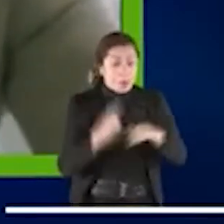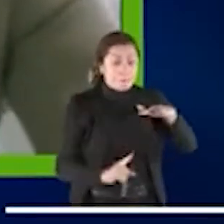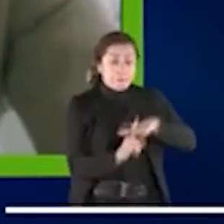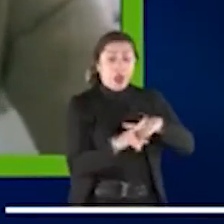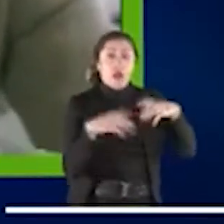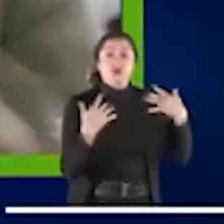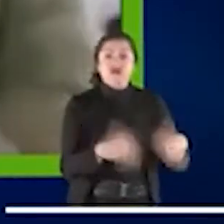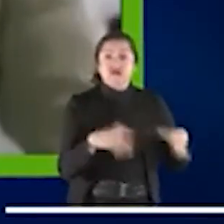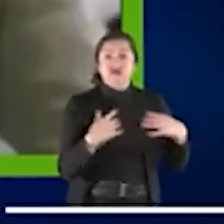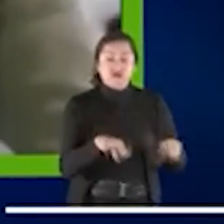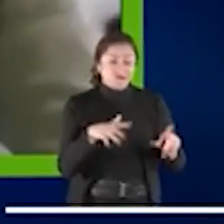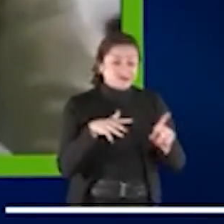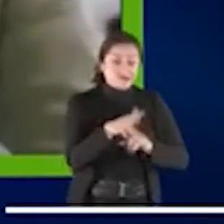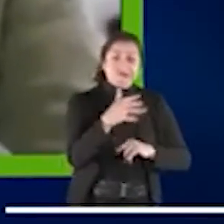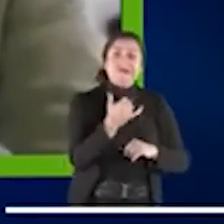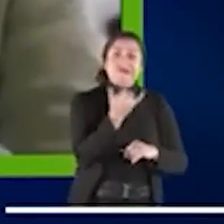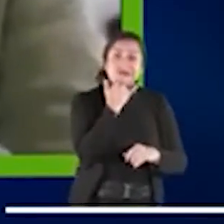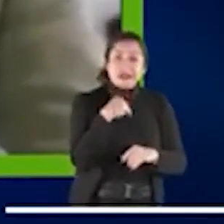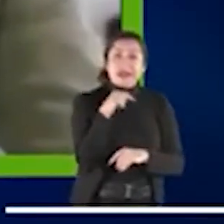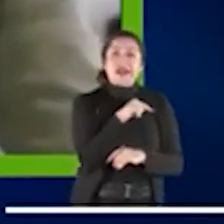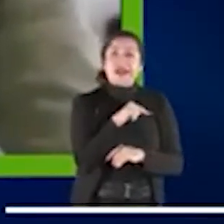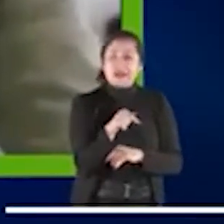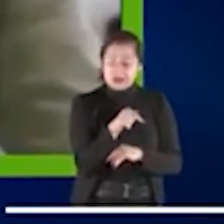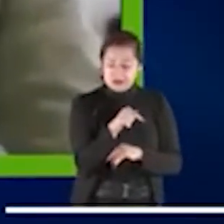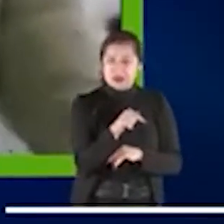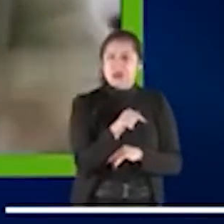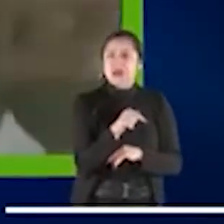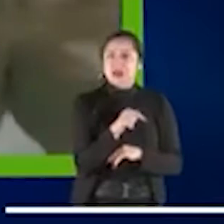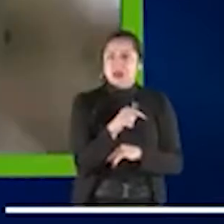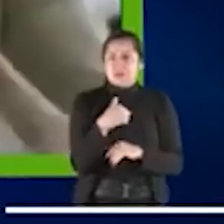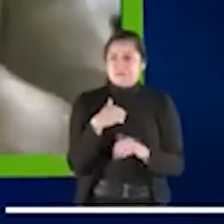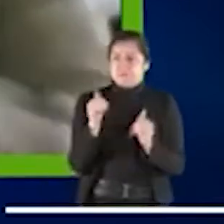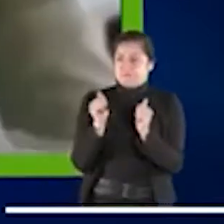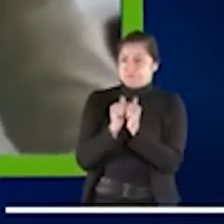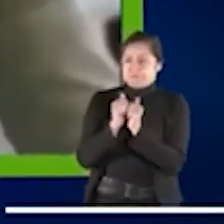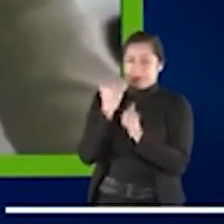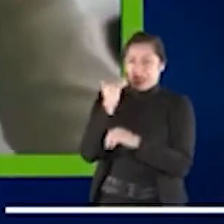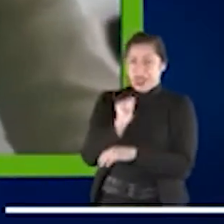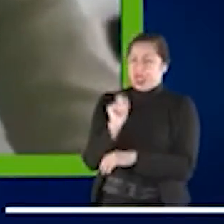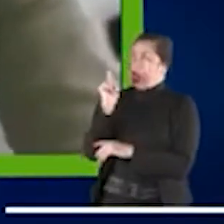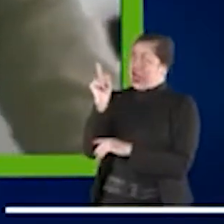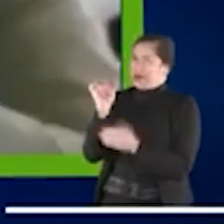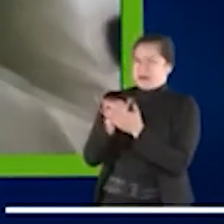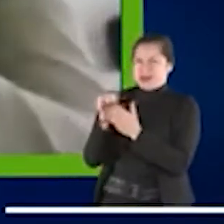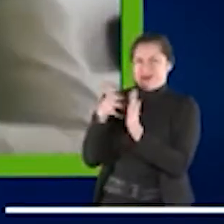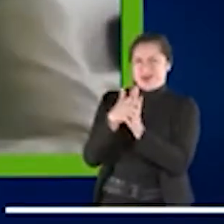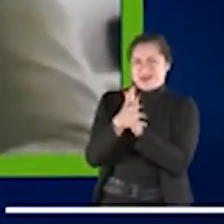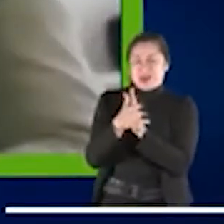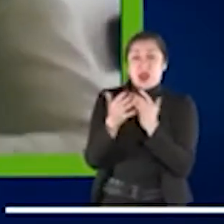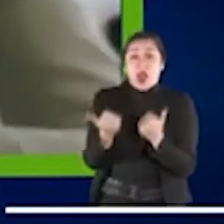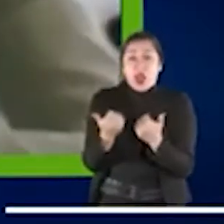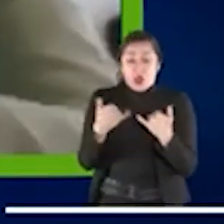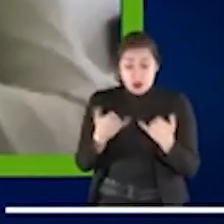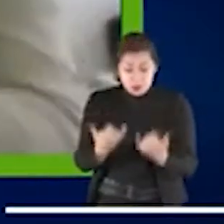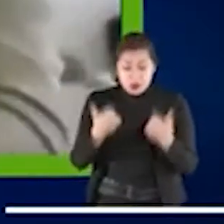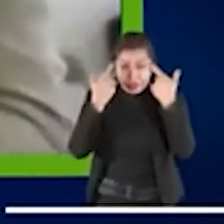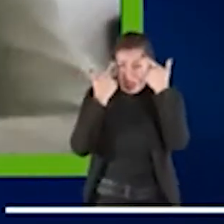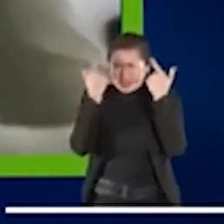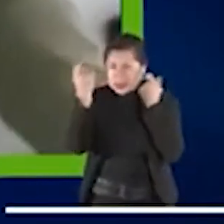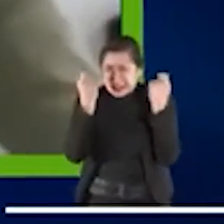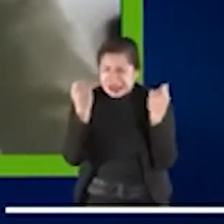incidencia negativa, y vinculando aquí a la intervención posterior de mi compañera Manuela Bifi, cómo también se podrían aplicar aquí mecanismos